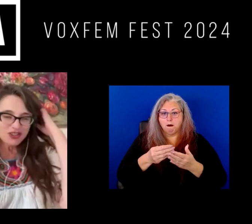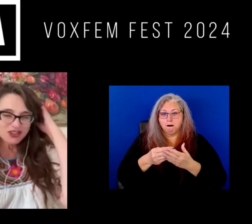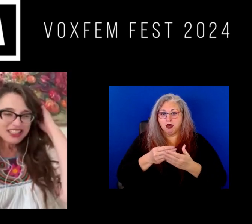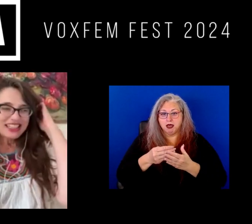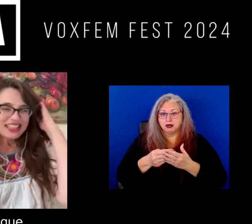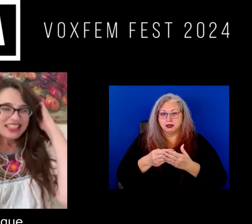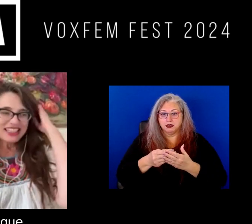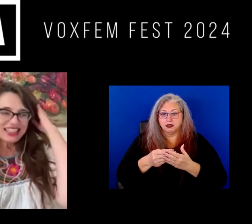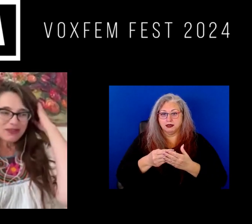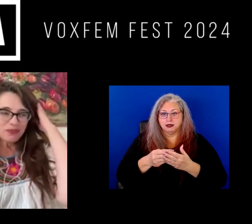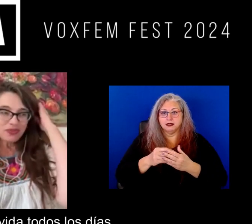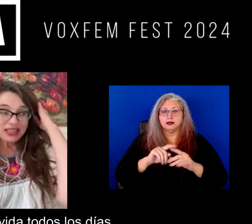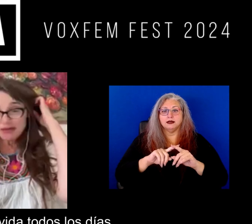peso